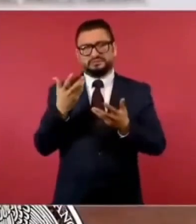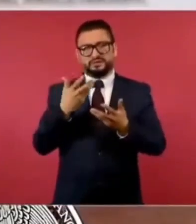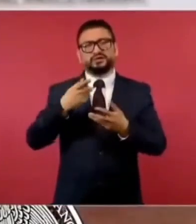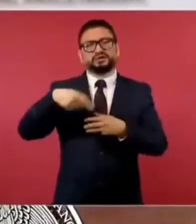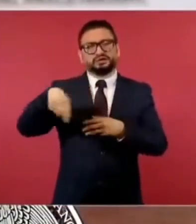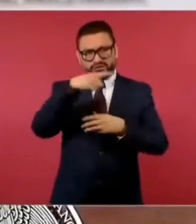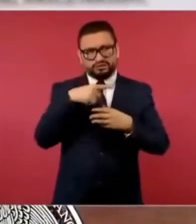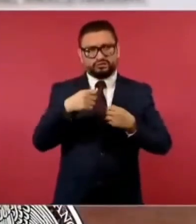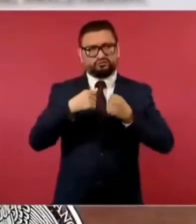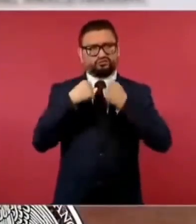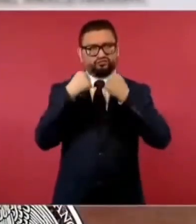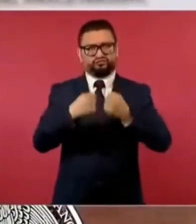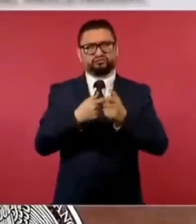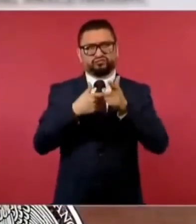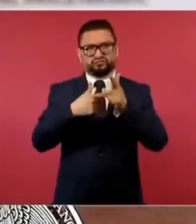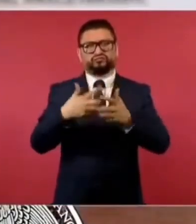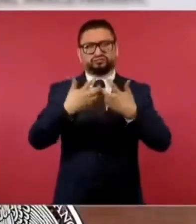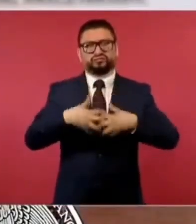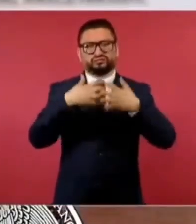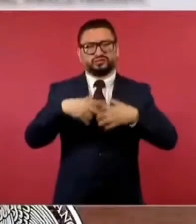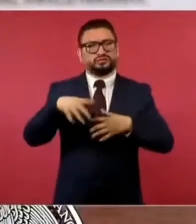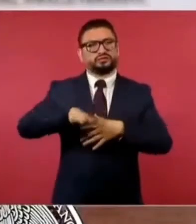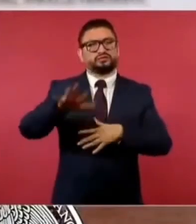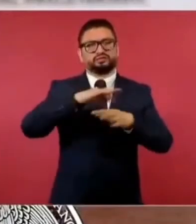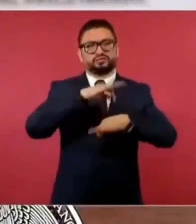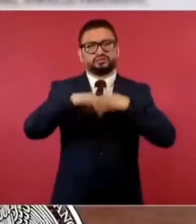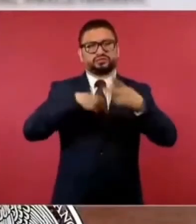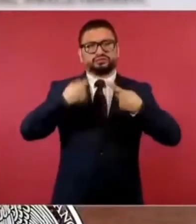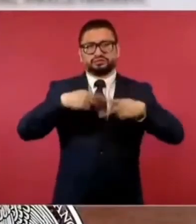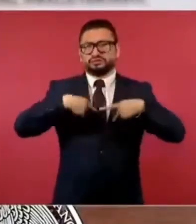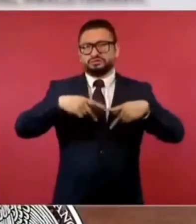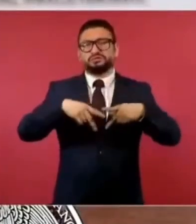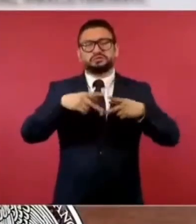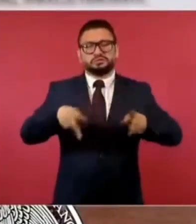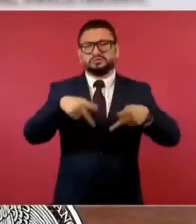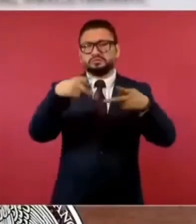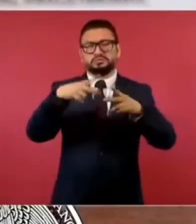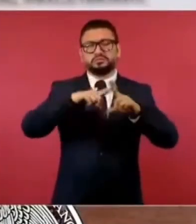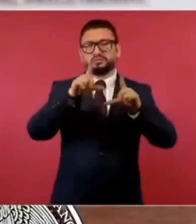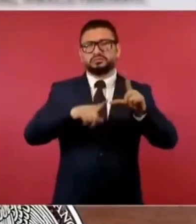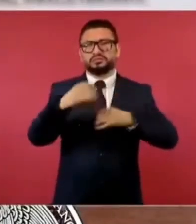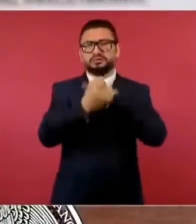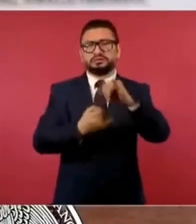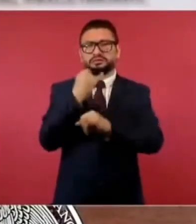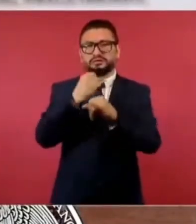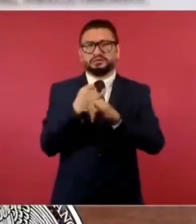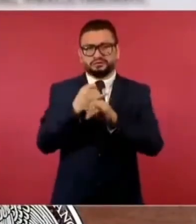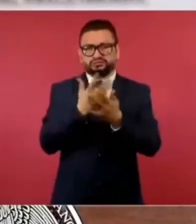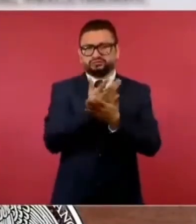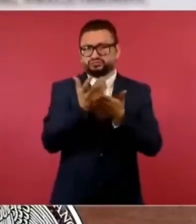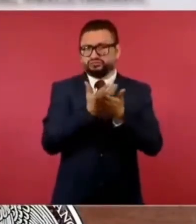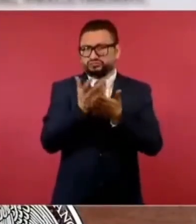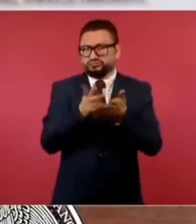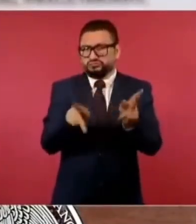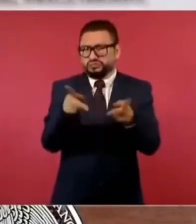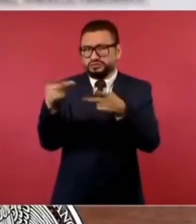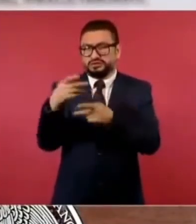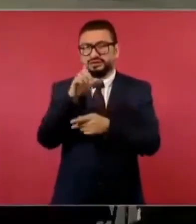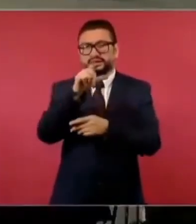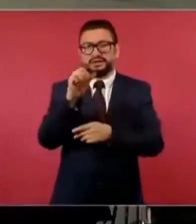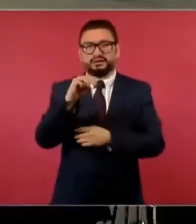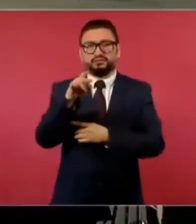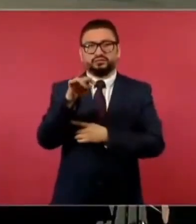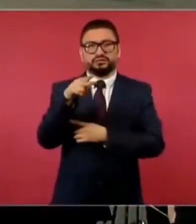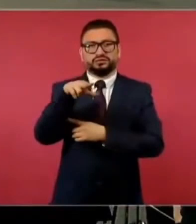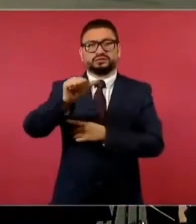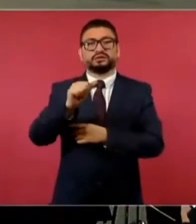sólida y continuará abasteciendo a sus clientes a nivel nacional e internacional. Tras el comunicado de La Moderna, esto